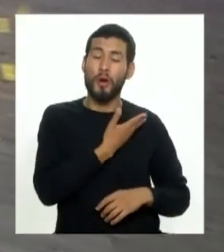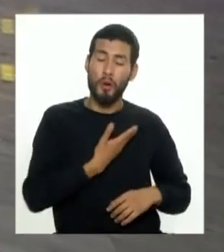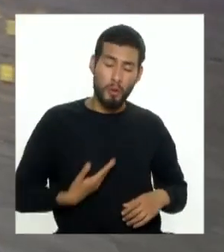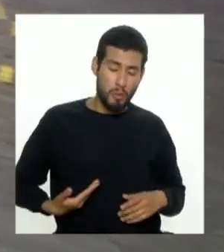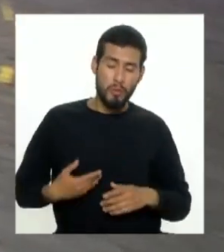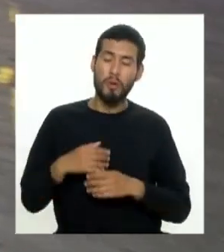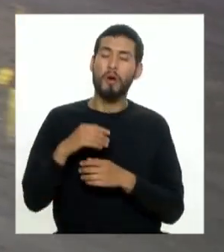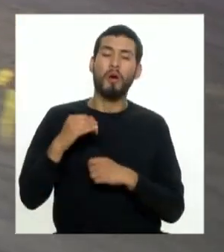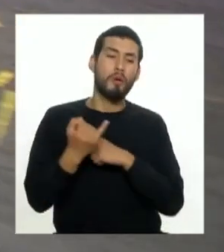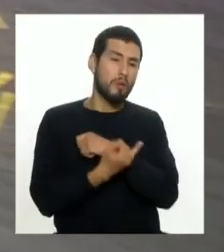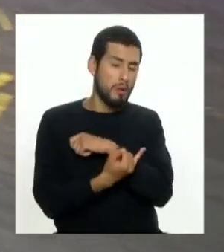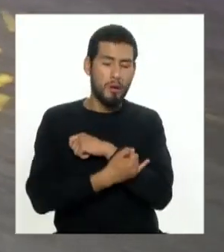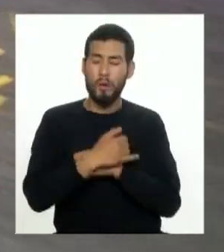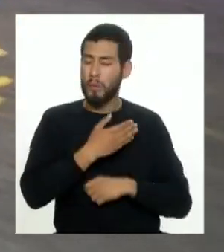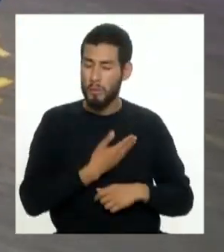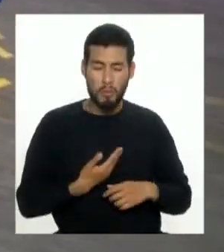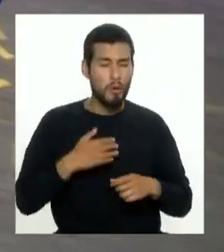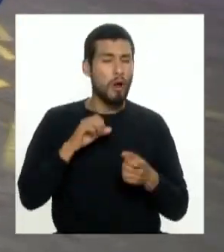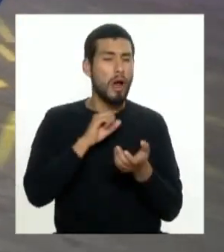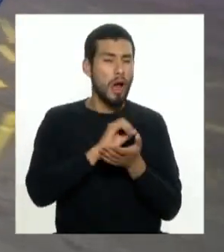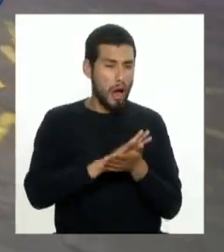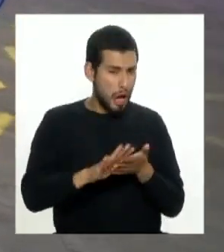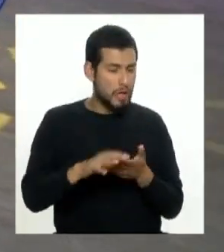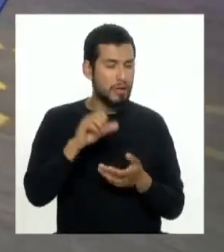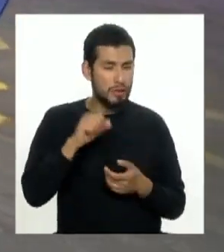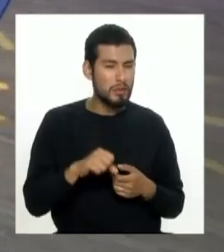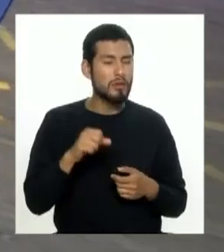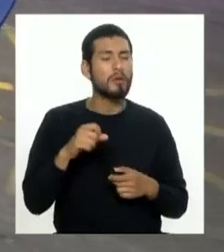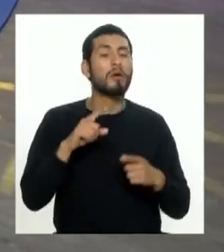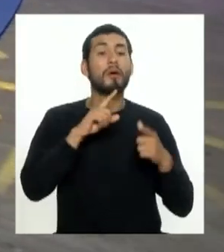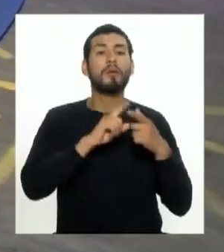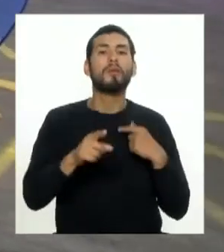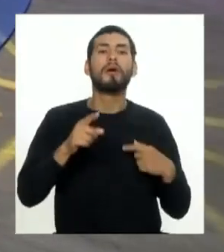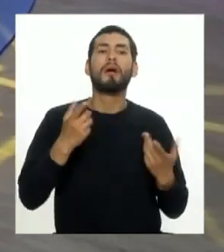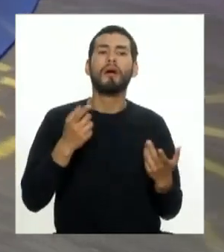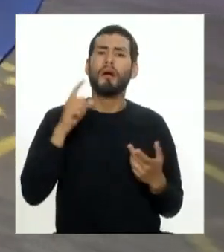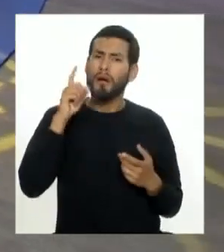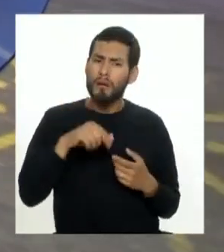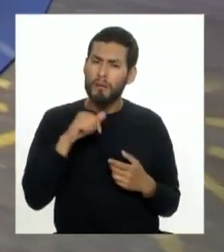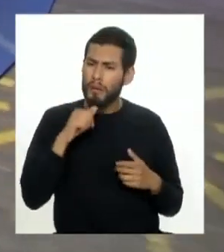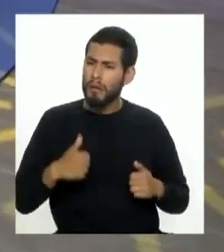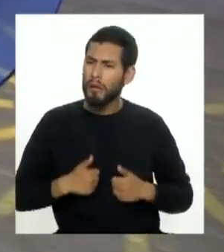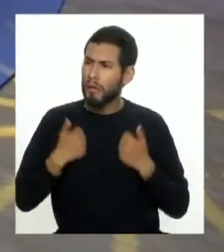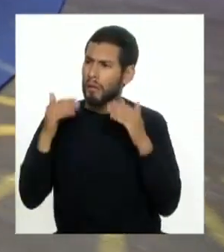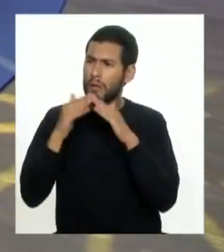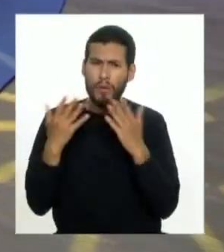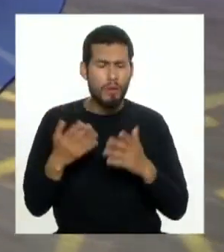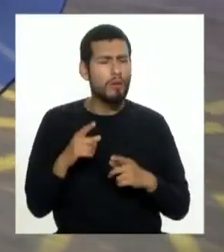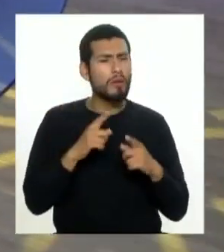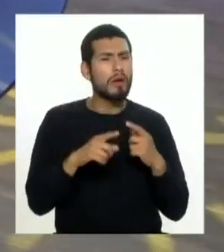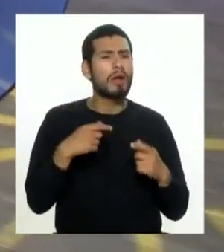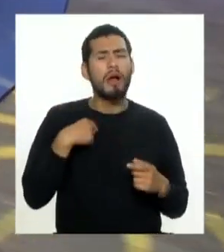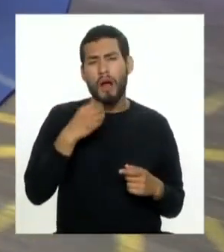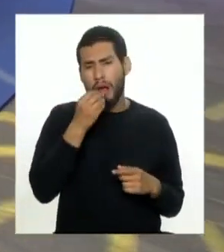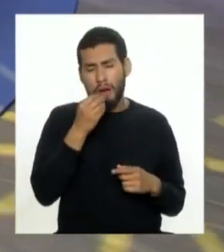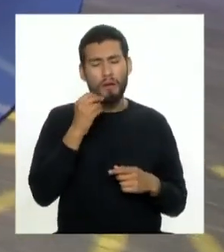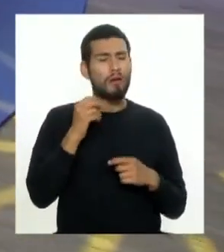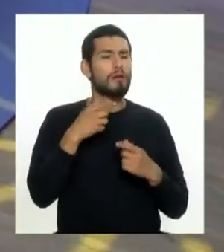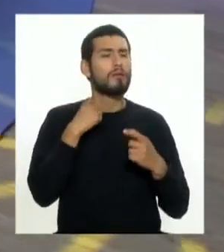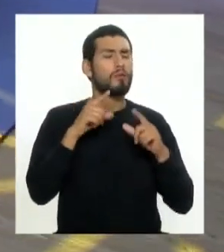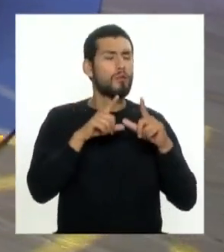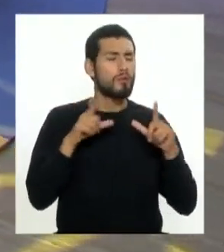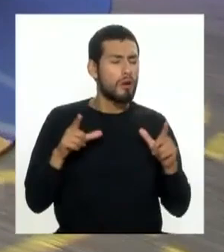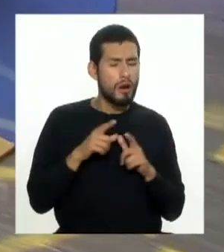un instituto que le cubre todo pero necesitan vivir en un lugar este cubrirse los gastos de alimentación de